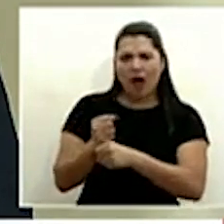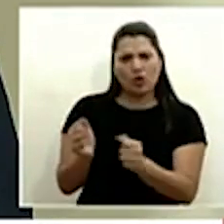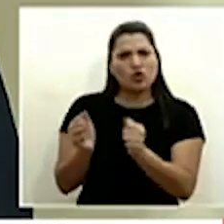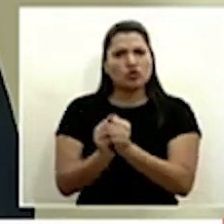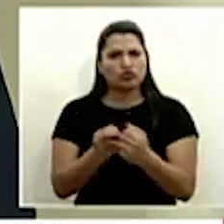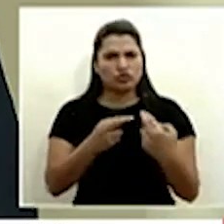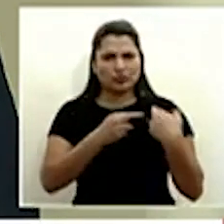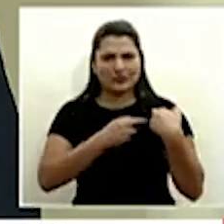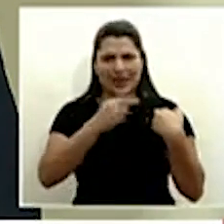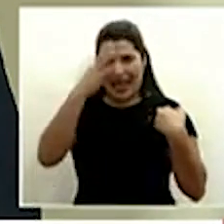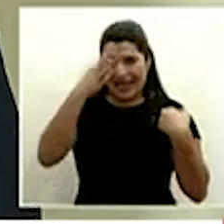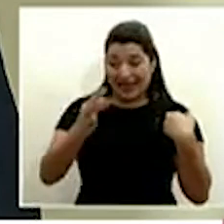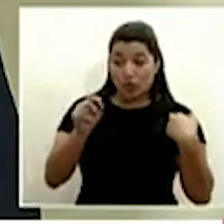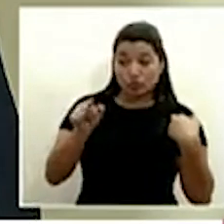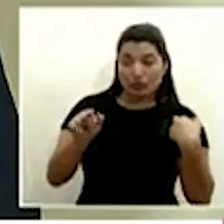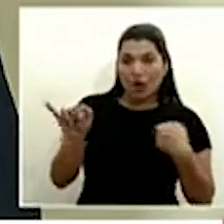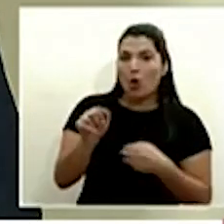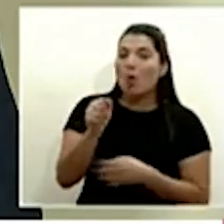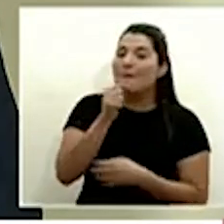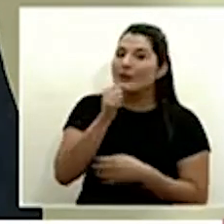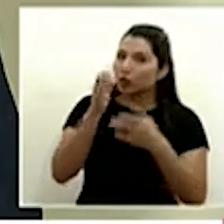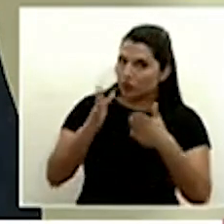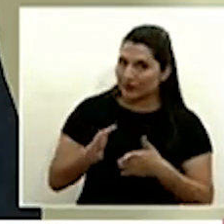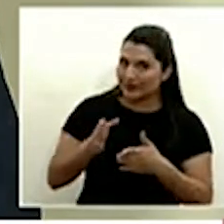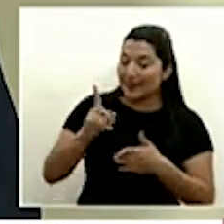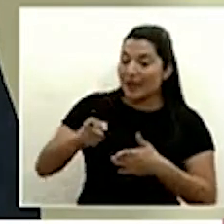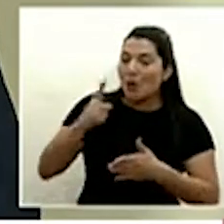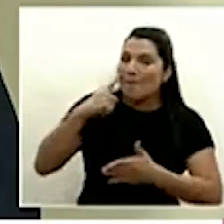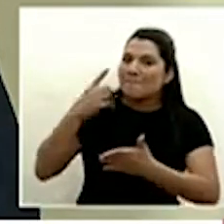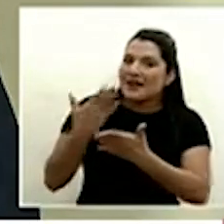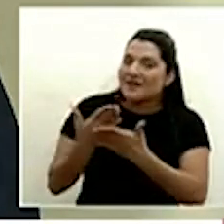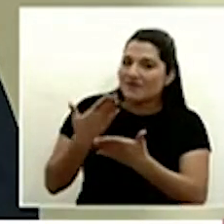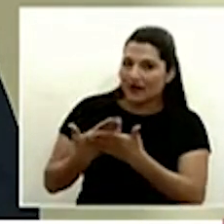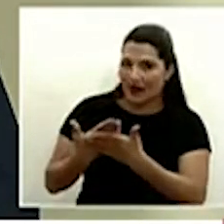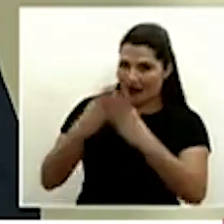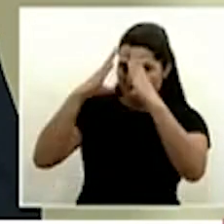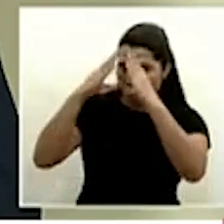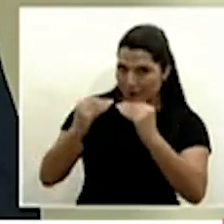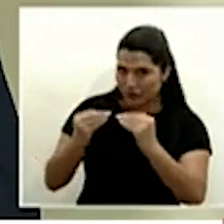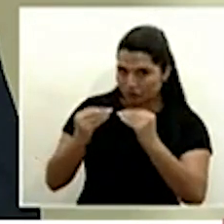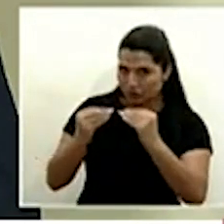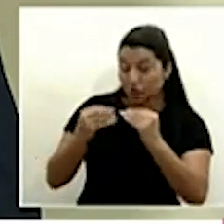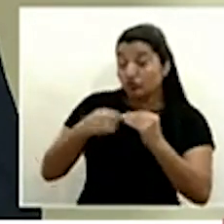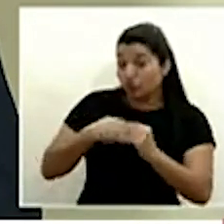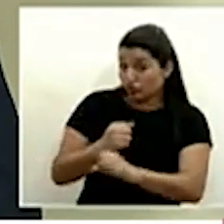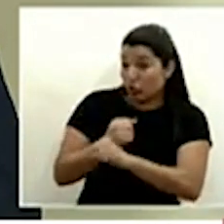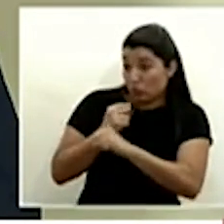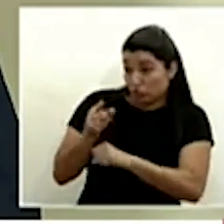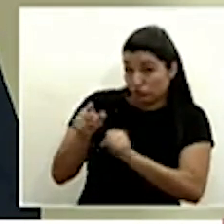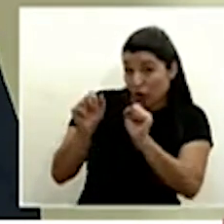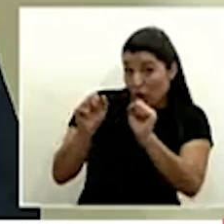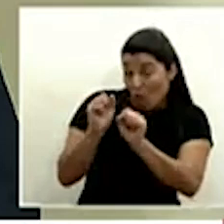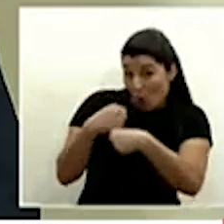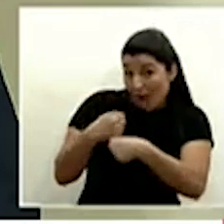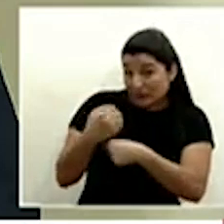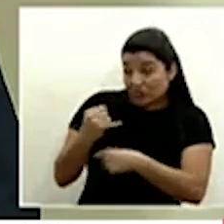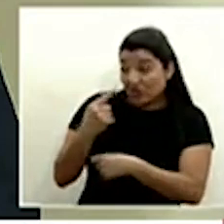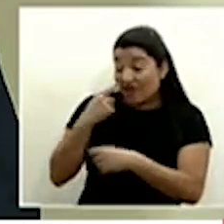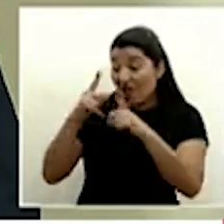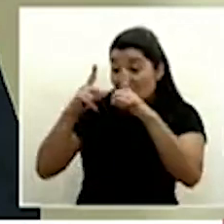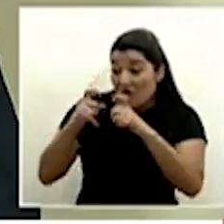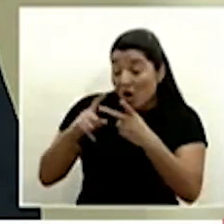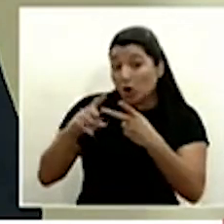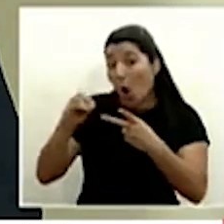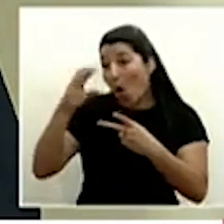yo creo que usted como periodista sabe que hay que corroborar las fuentes y estoy seguro que usted lo hace entonces yo le digo a todos sus colegas que lo que